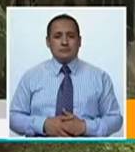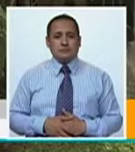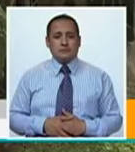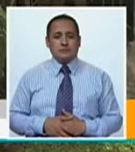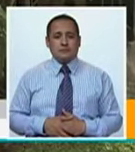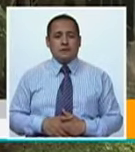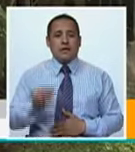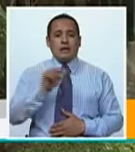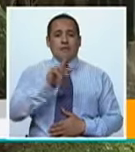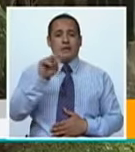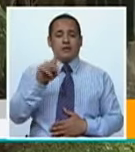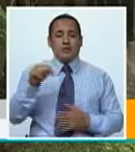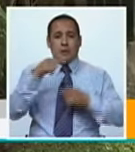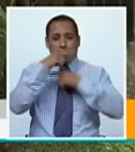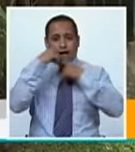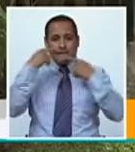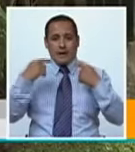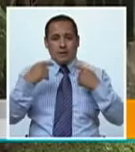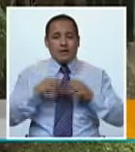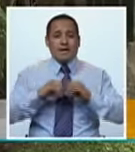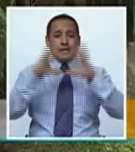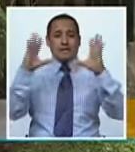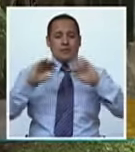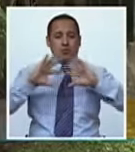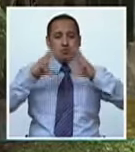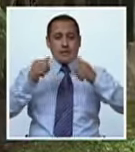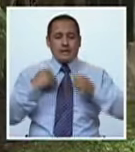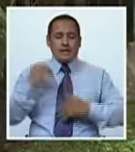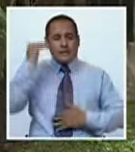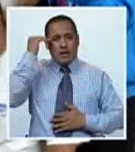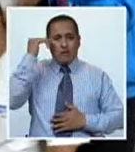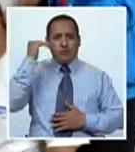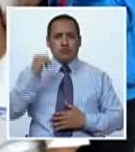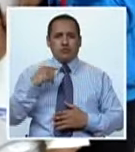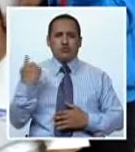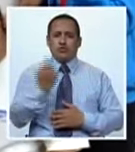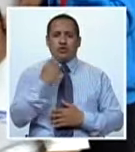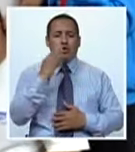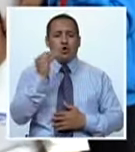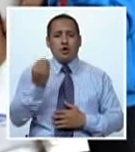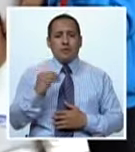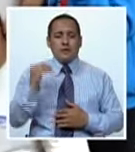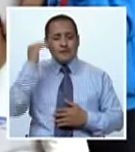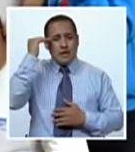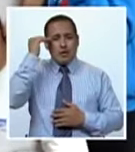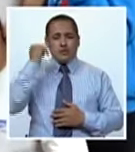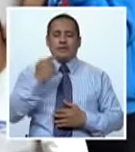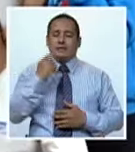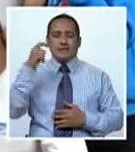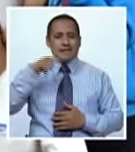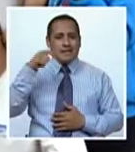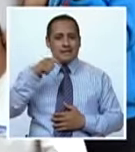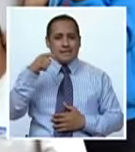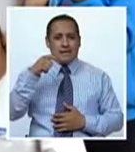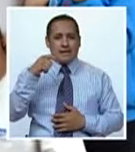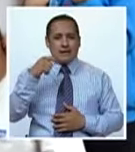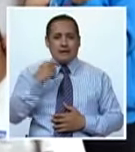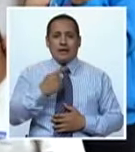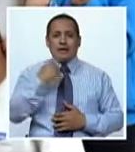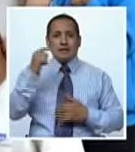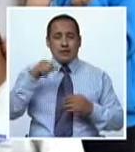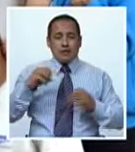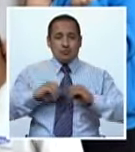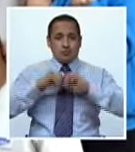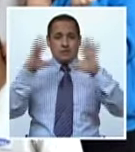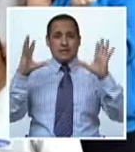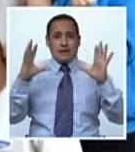El 21 de marzo es el Día Mundial con Síndrome de Down. Todos los chicos con Síndrome de Down deberían estar en